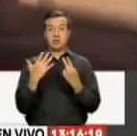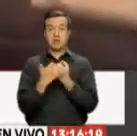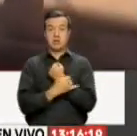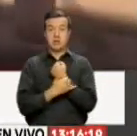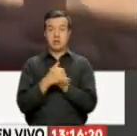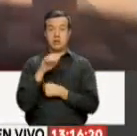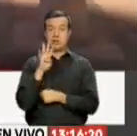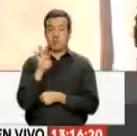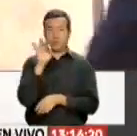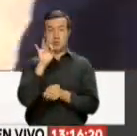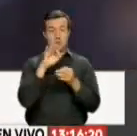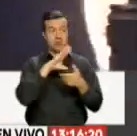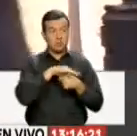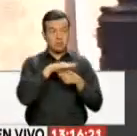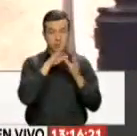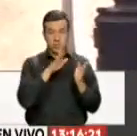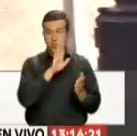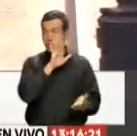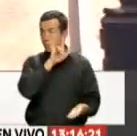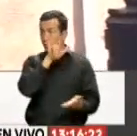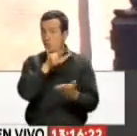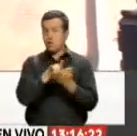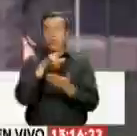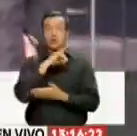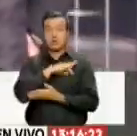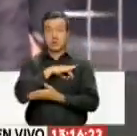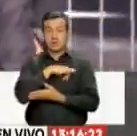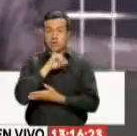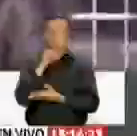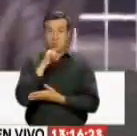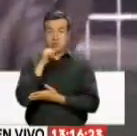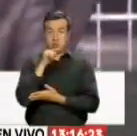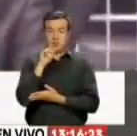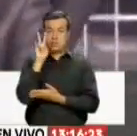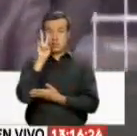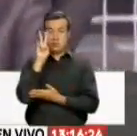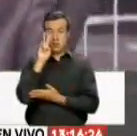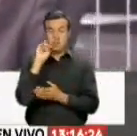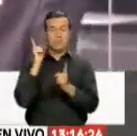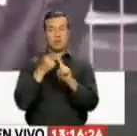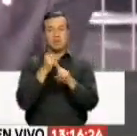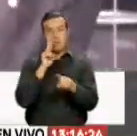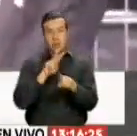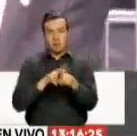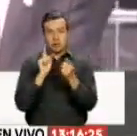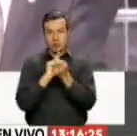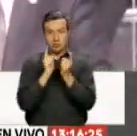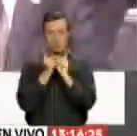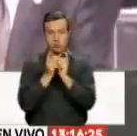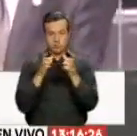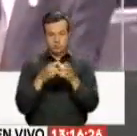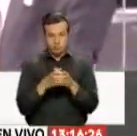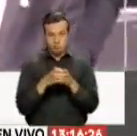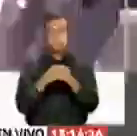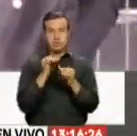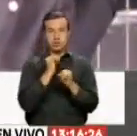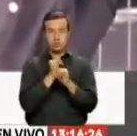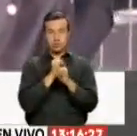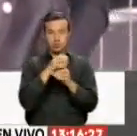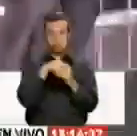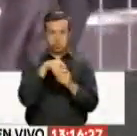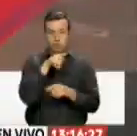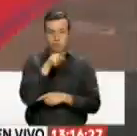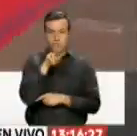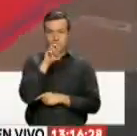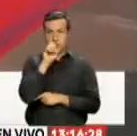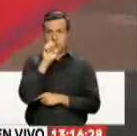representantes diplomáticos Llegaron a Chile entre el jueves y viernes Para celebrar en Santiago la primera cumbre del foro para el progreso y desarrollo de América Latina